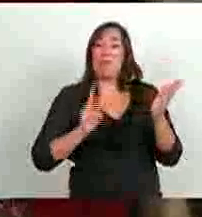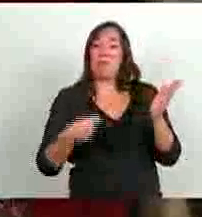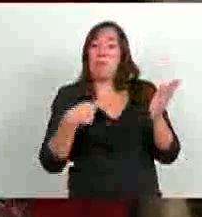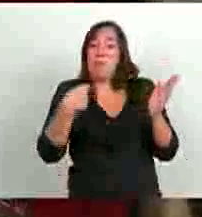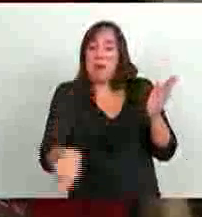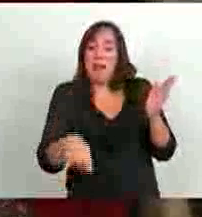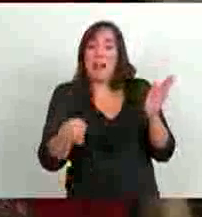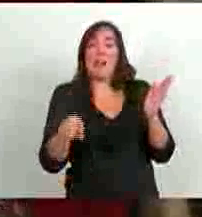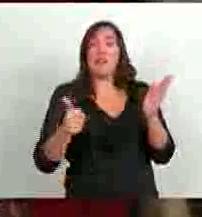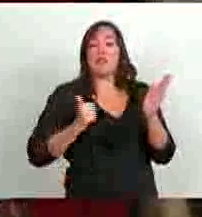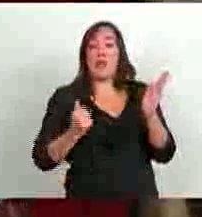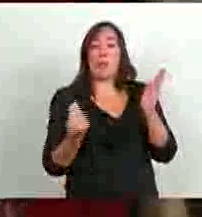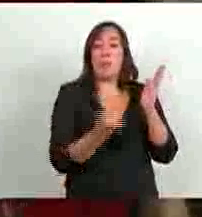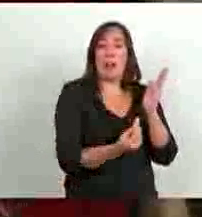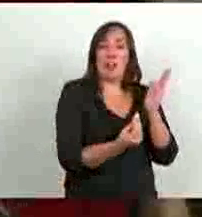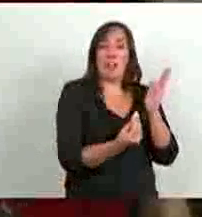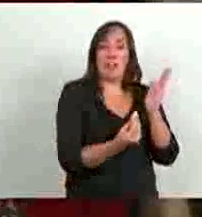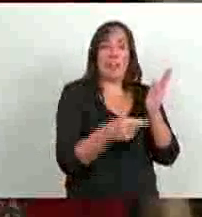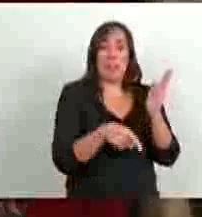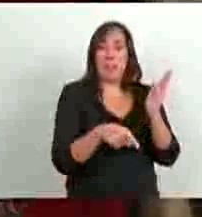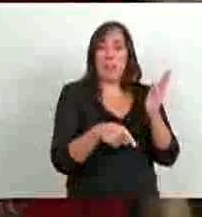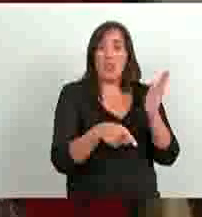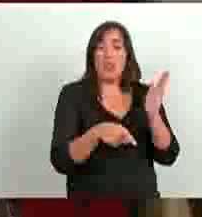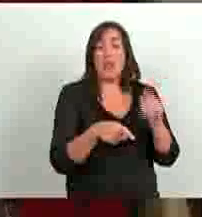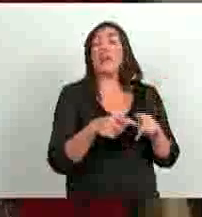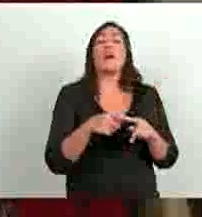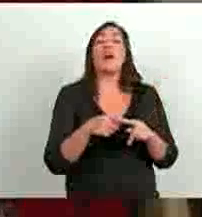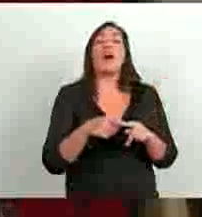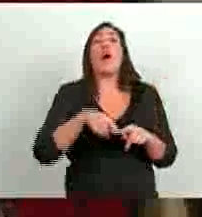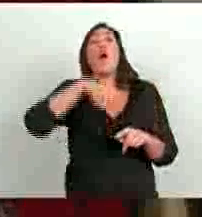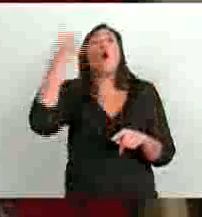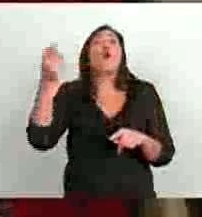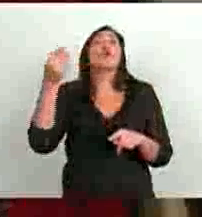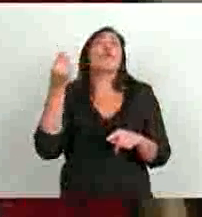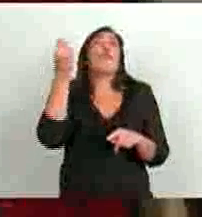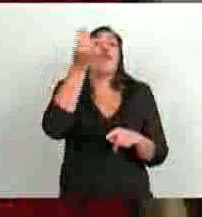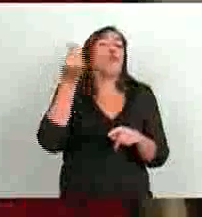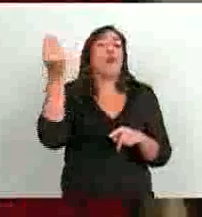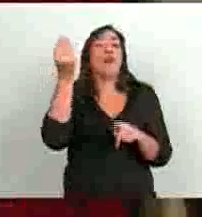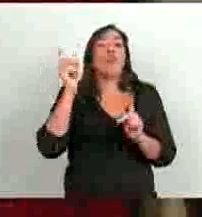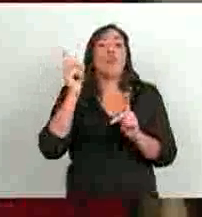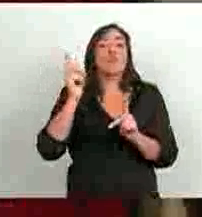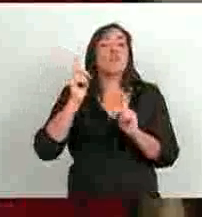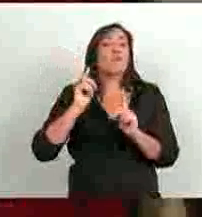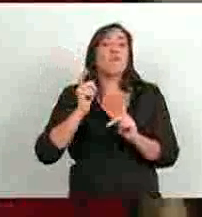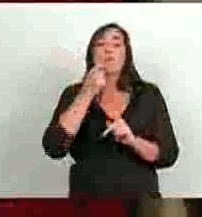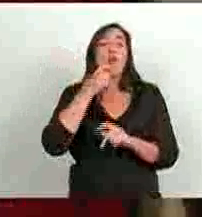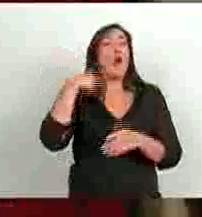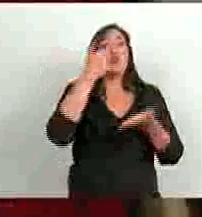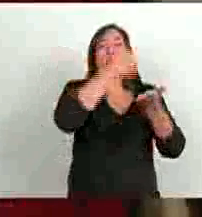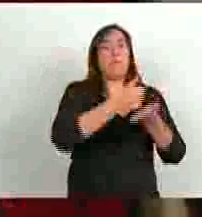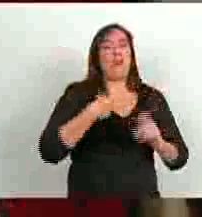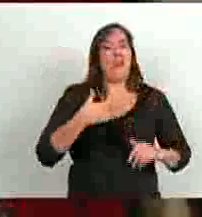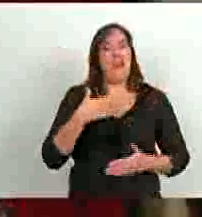y al suplente y al que tiene el cargo que está por alguna situación, no presente